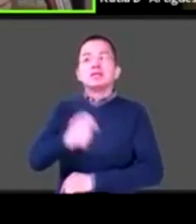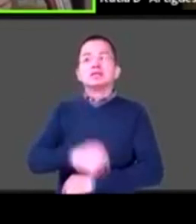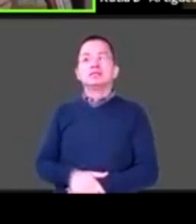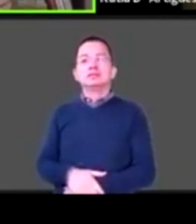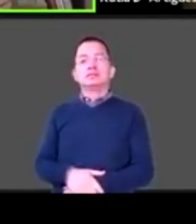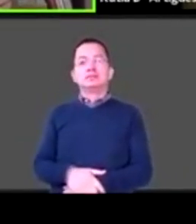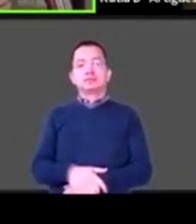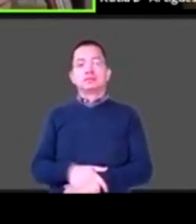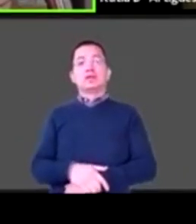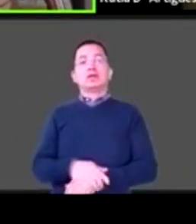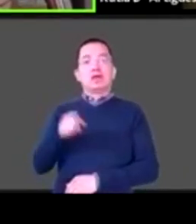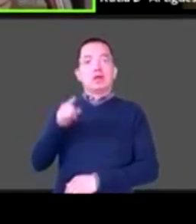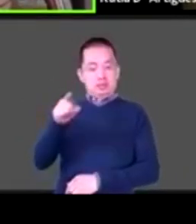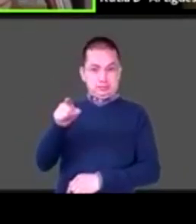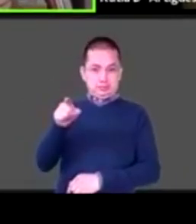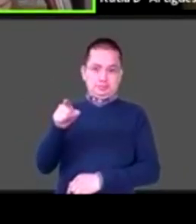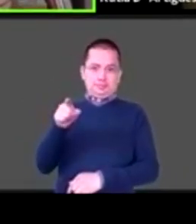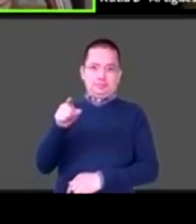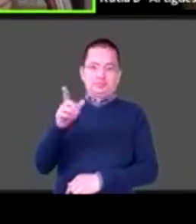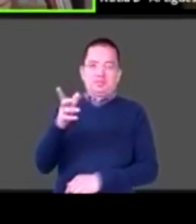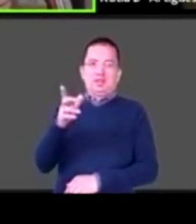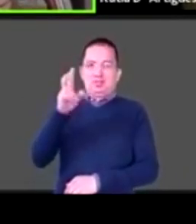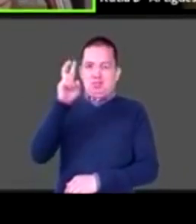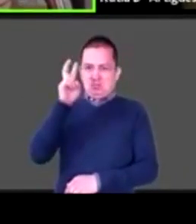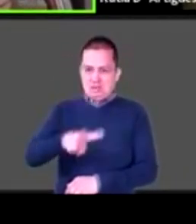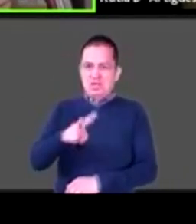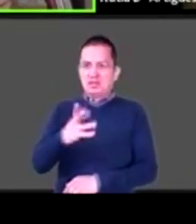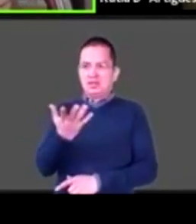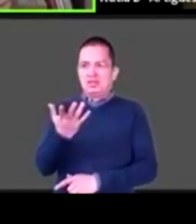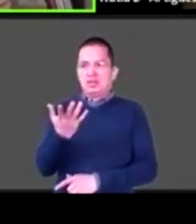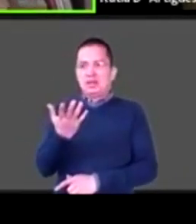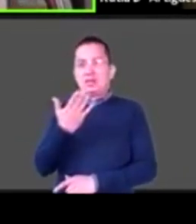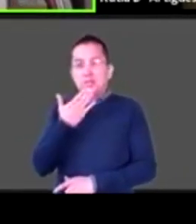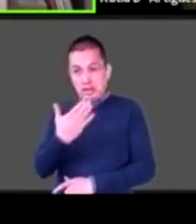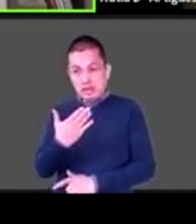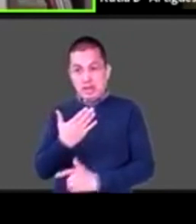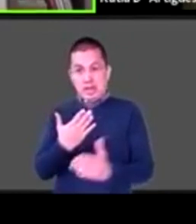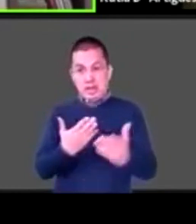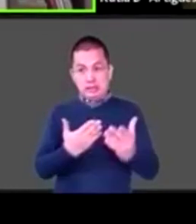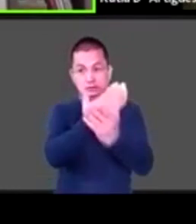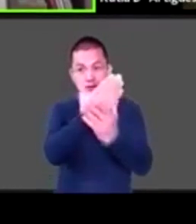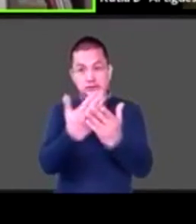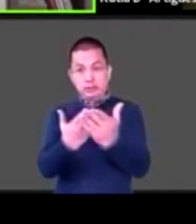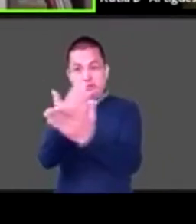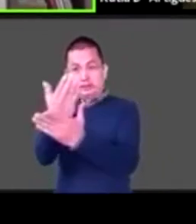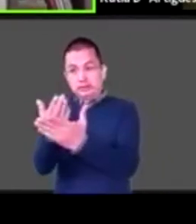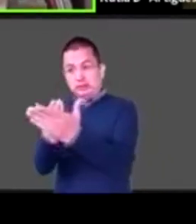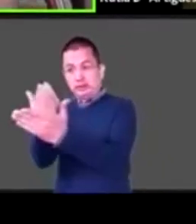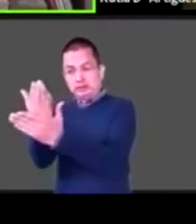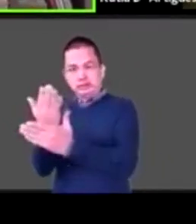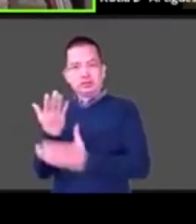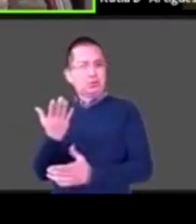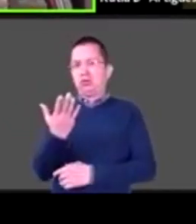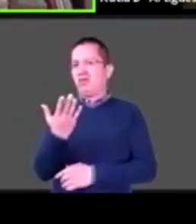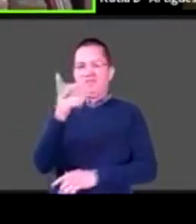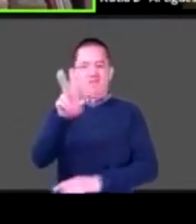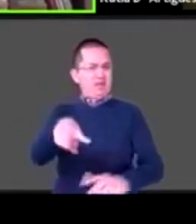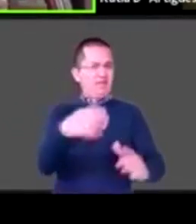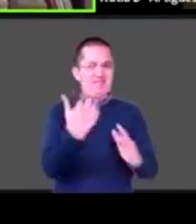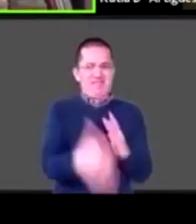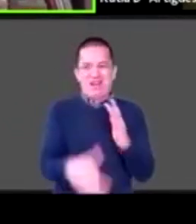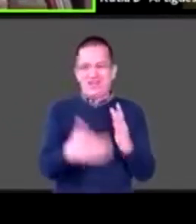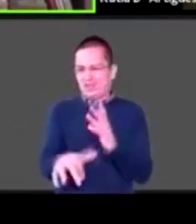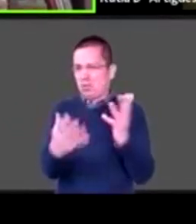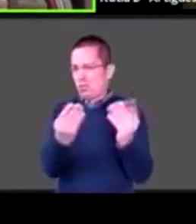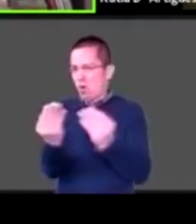enorme falta de accesibilidad a, primero, herramientas y, por supuesto, internet para